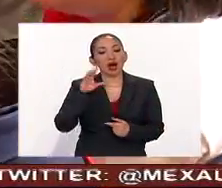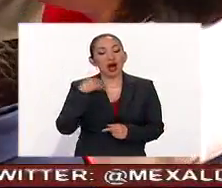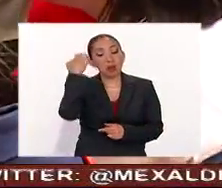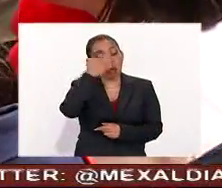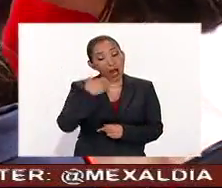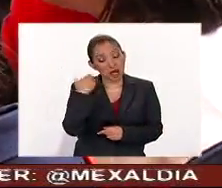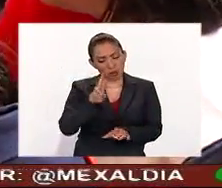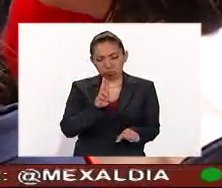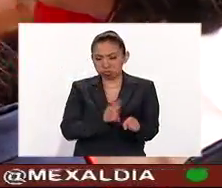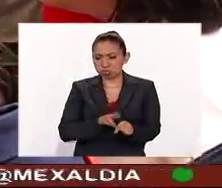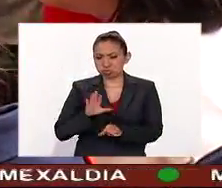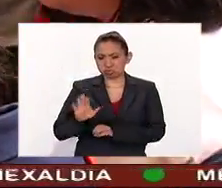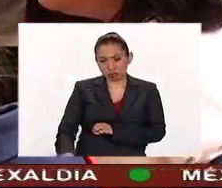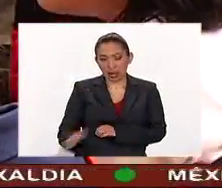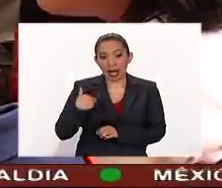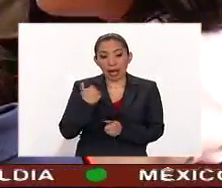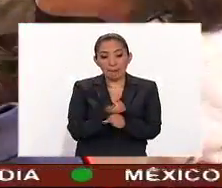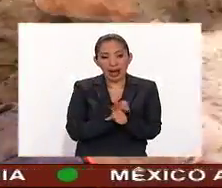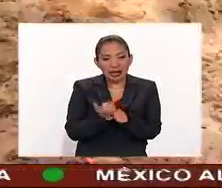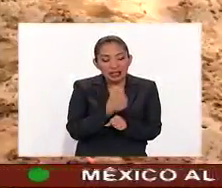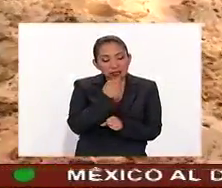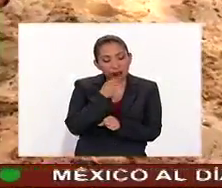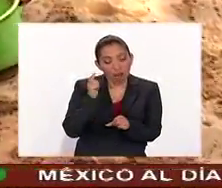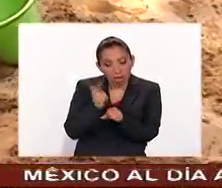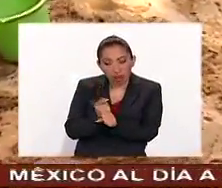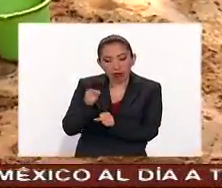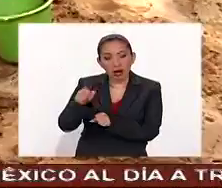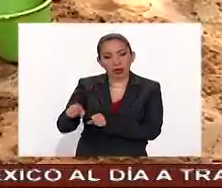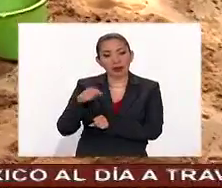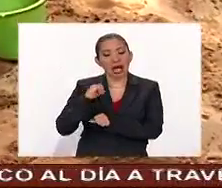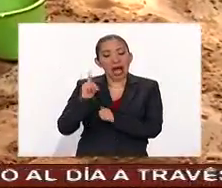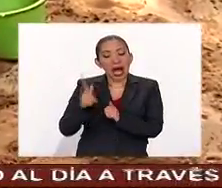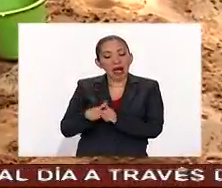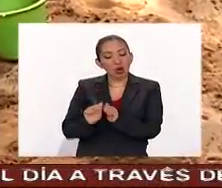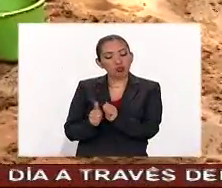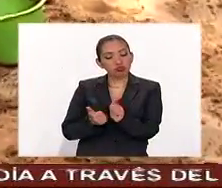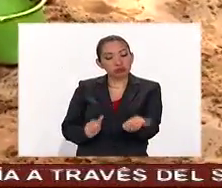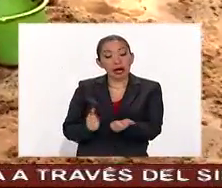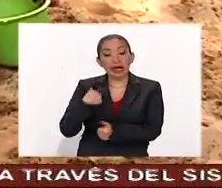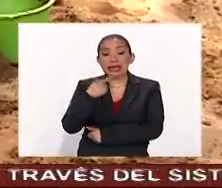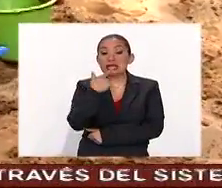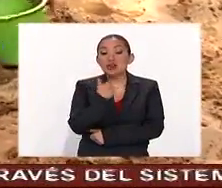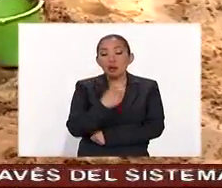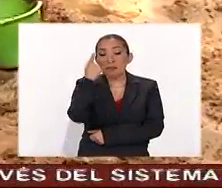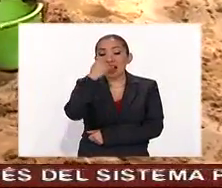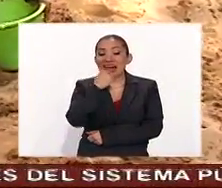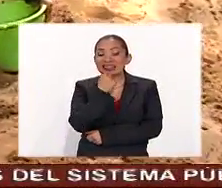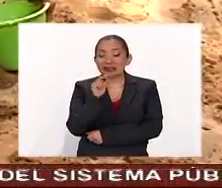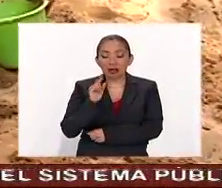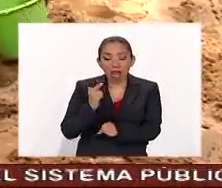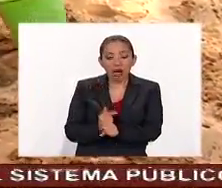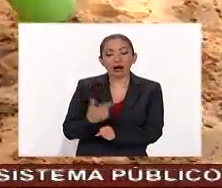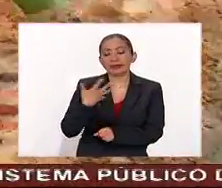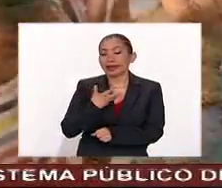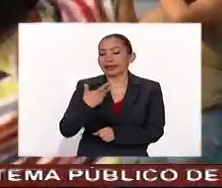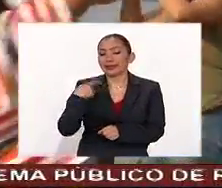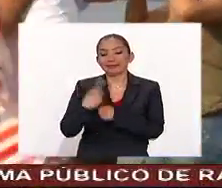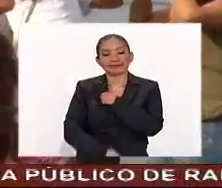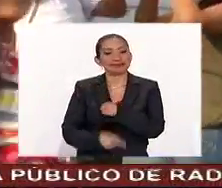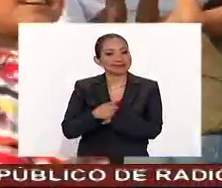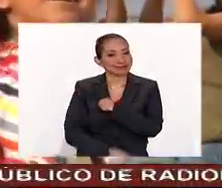una evaluación normal. Amarillo para aquellos que presentaron cierto rezago. Y rojo para los niños que ya tienen